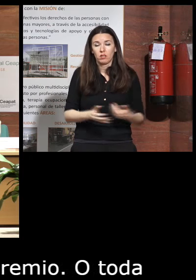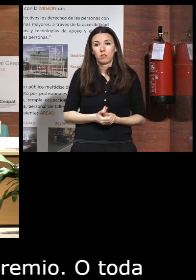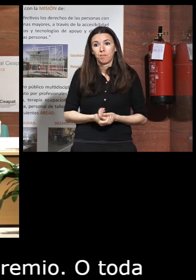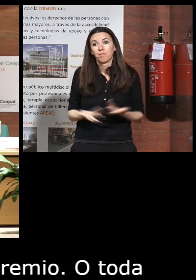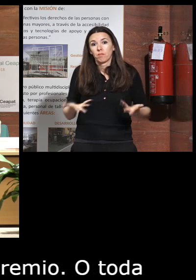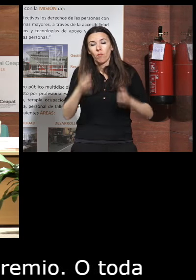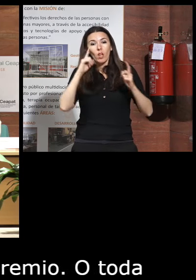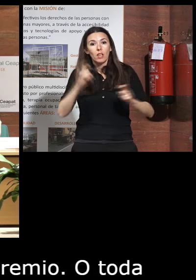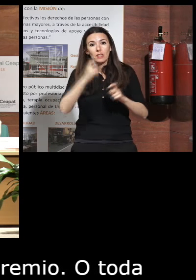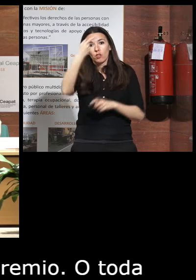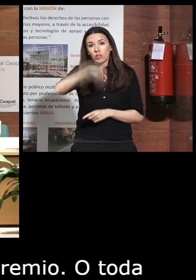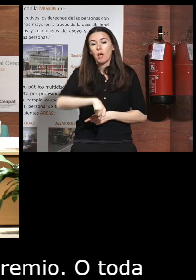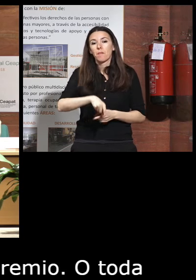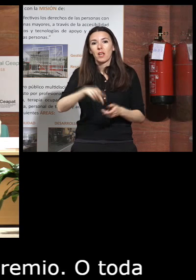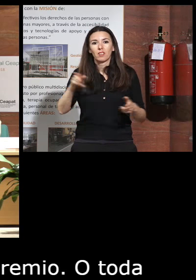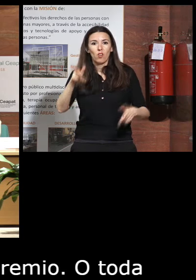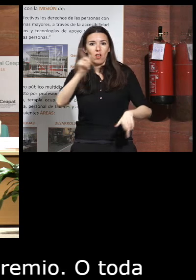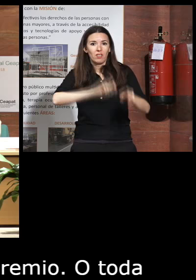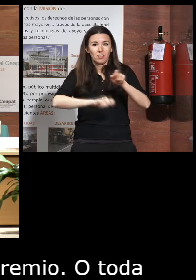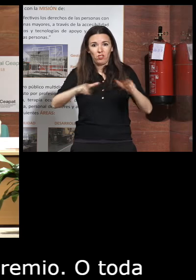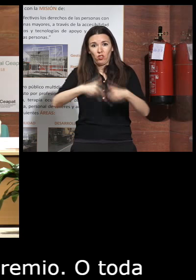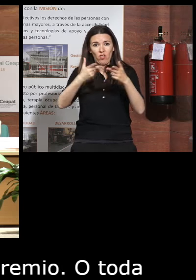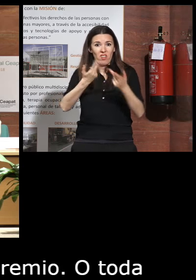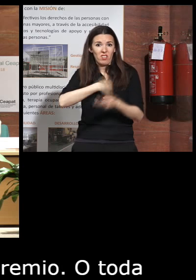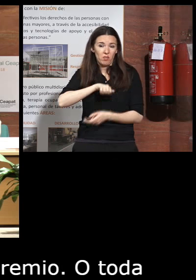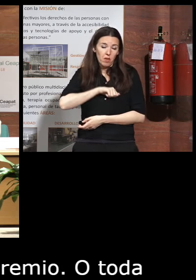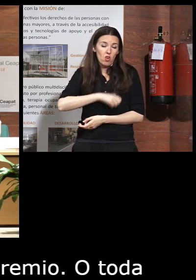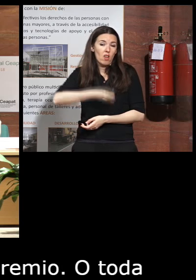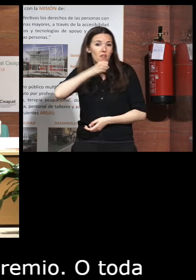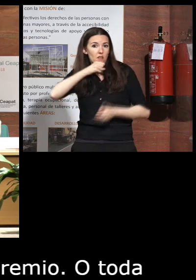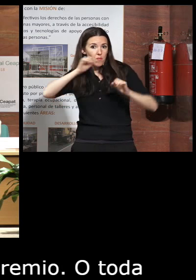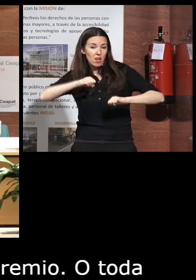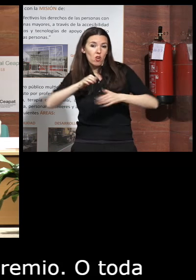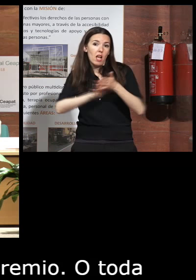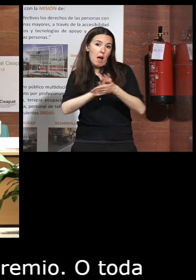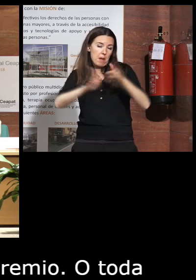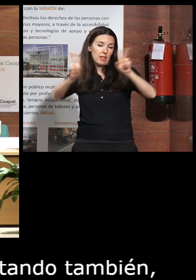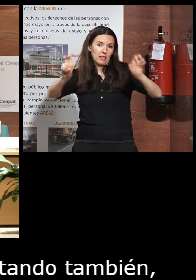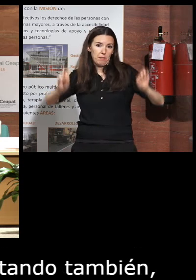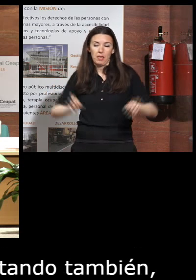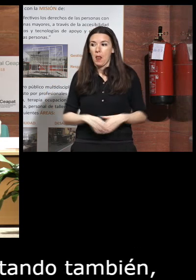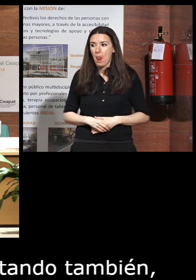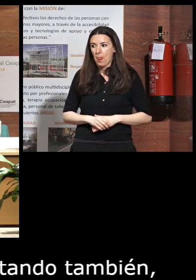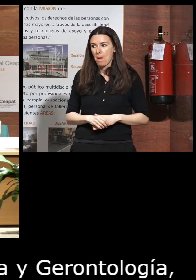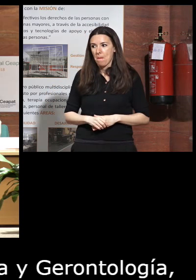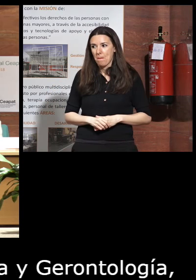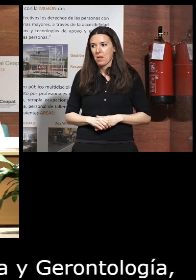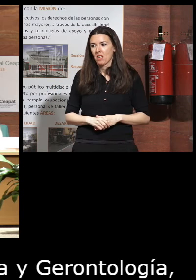pues intentando también desde la sociedad española geriatría y gerontología hablar del tema bueno